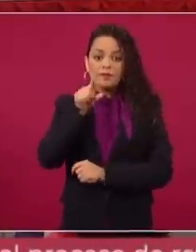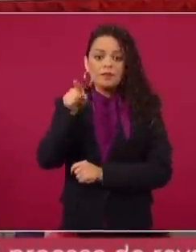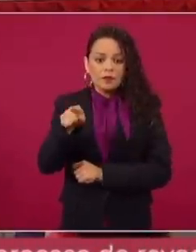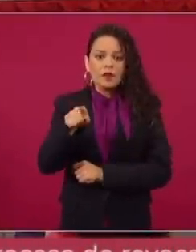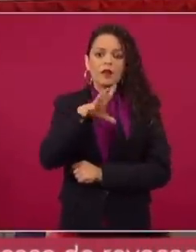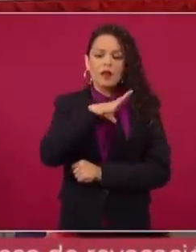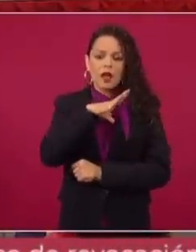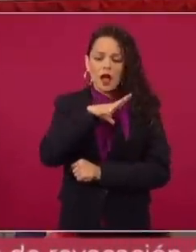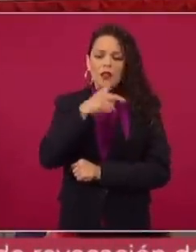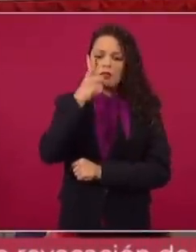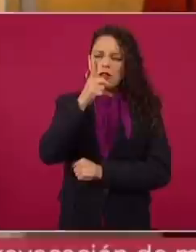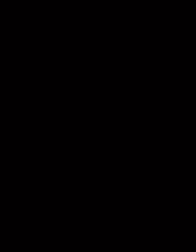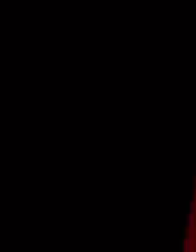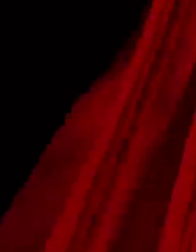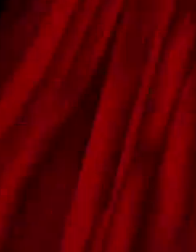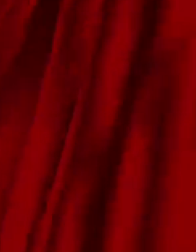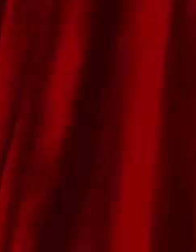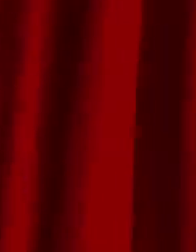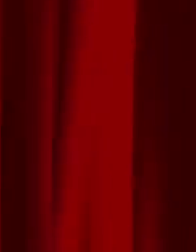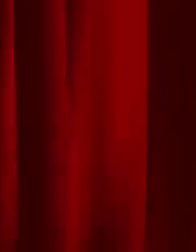ventanilla de atención a dudas.